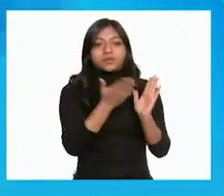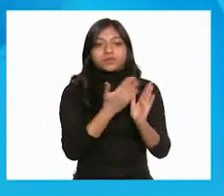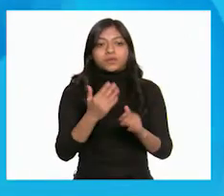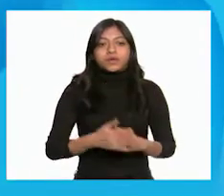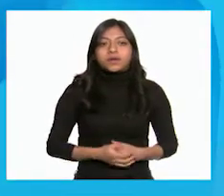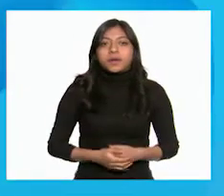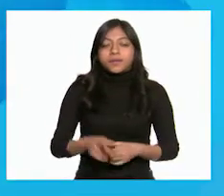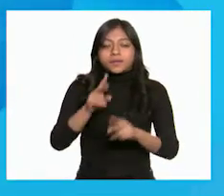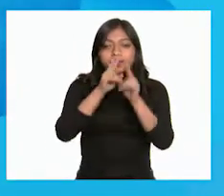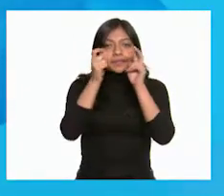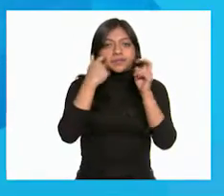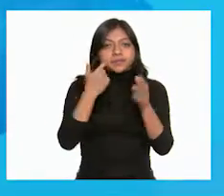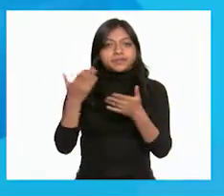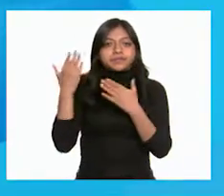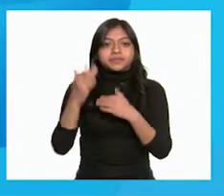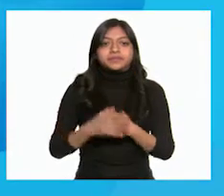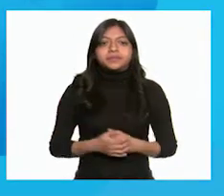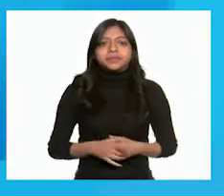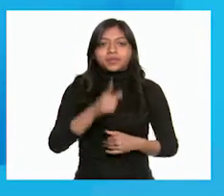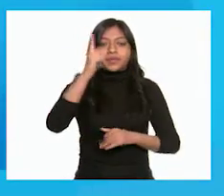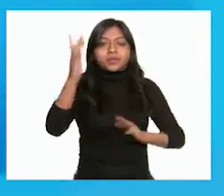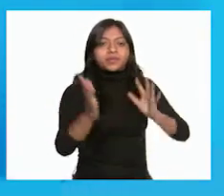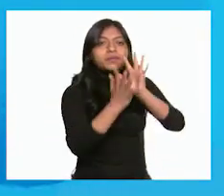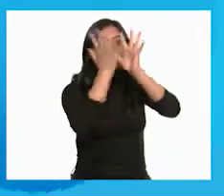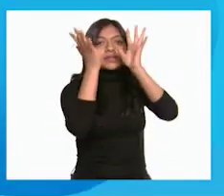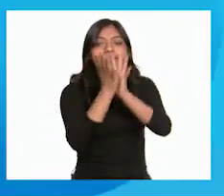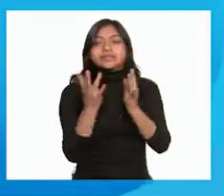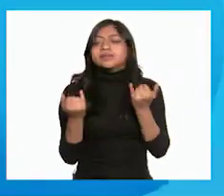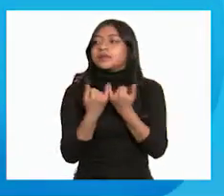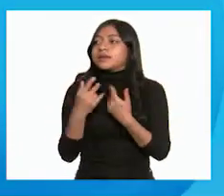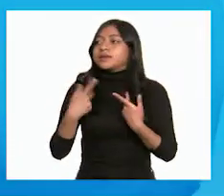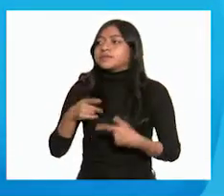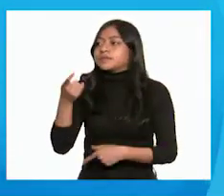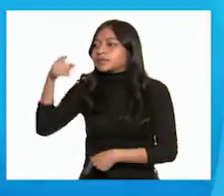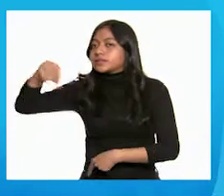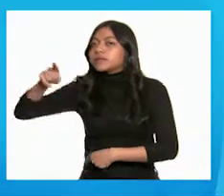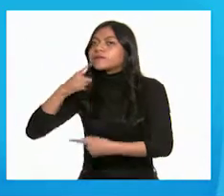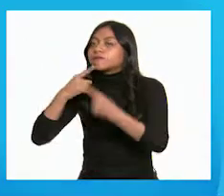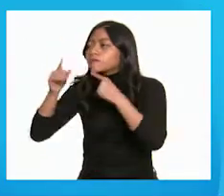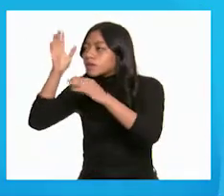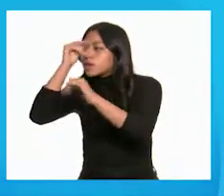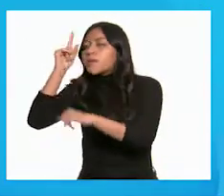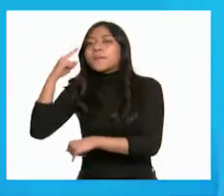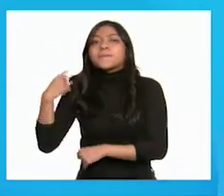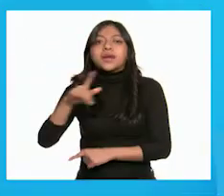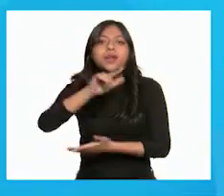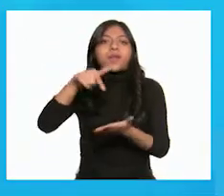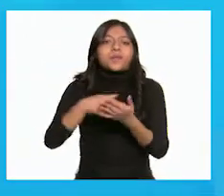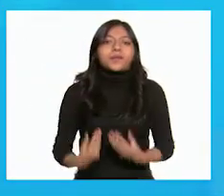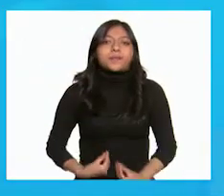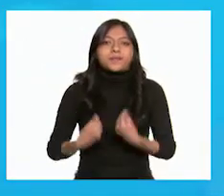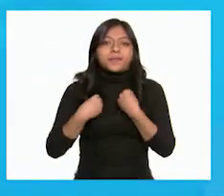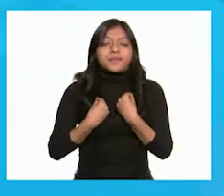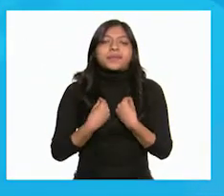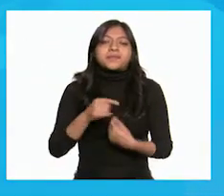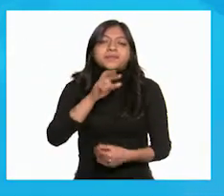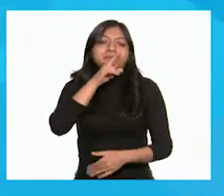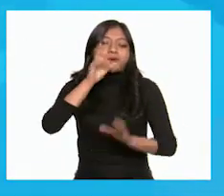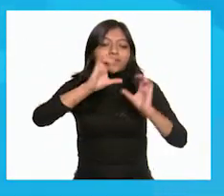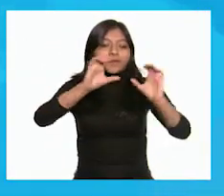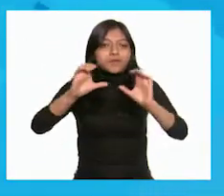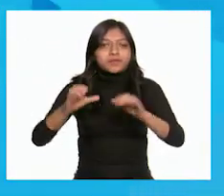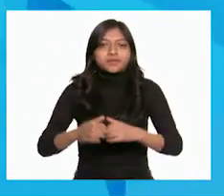y ética. El tema es Participo y llego a acuerdos para mejorar mi comunidad. ¿Me ayudas a leer Mariana, por favor? Claro que sí, maestra.